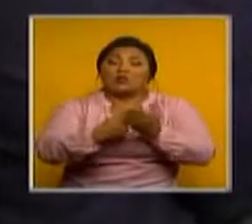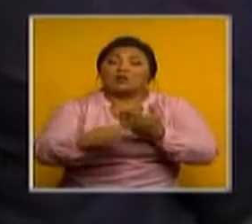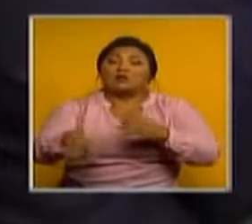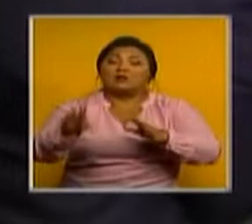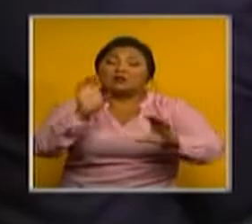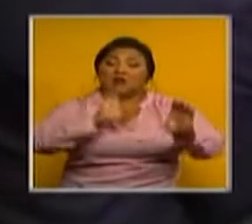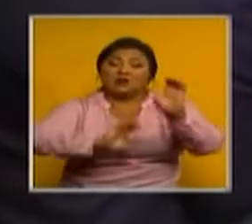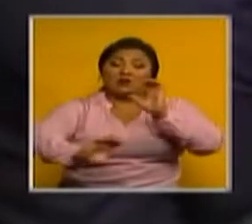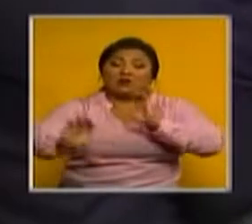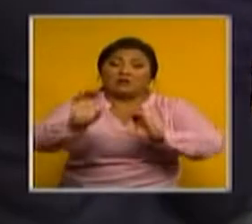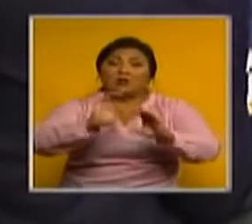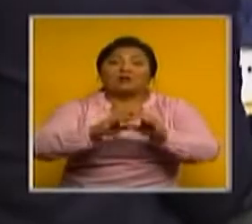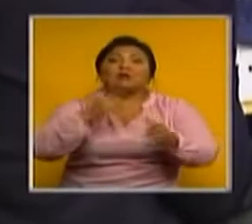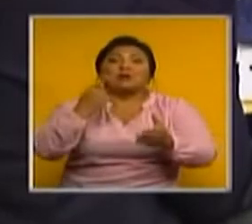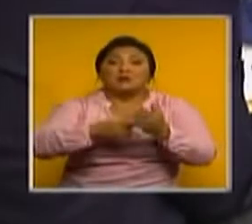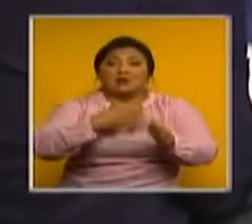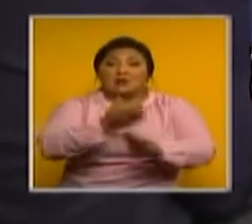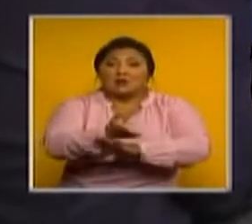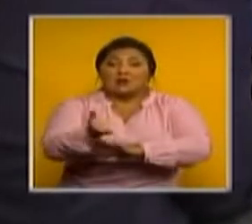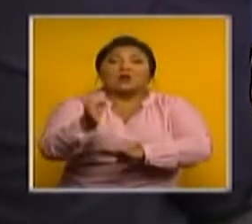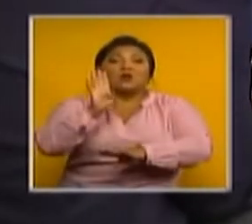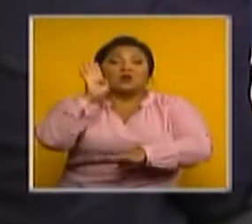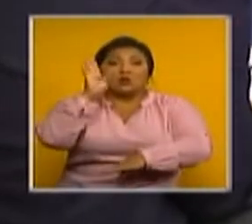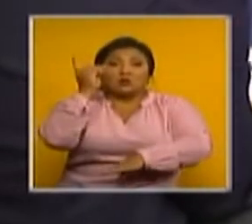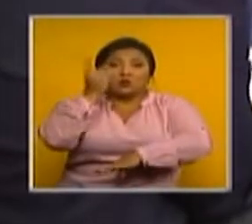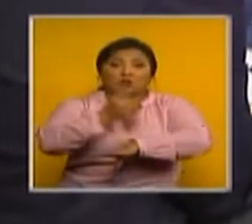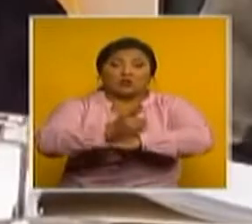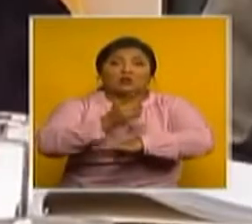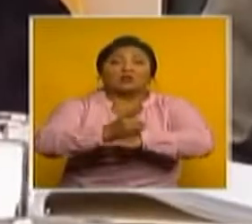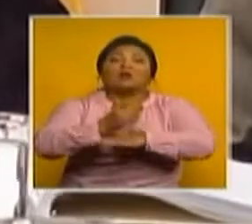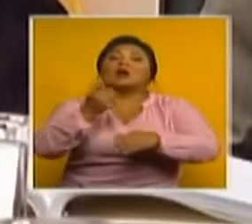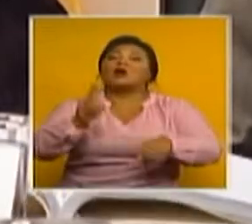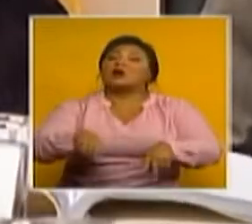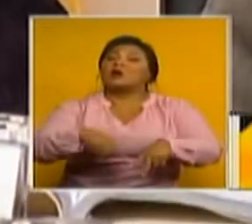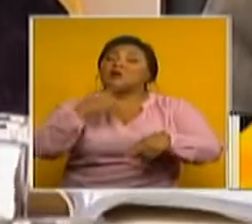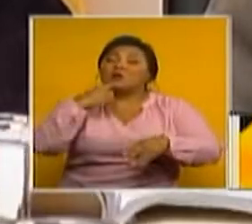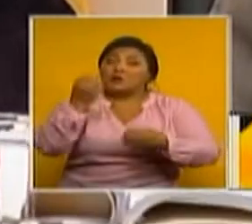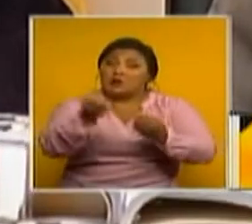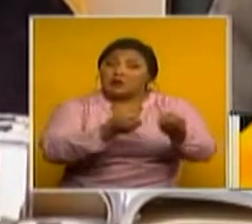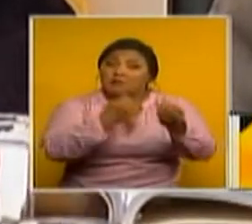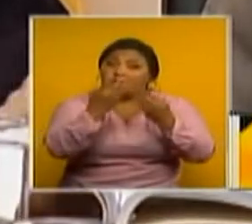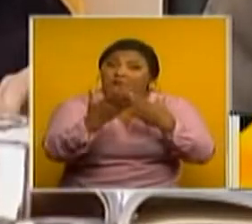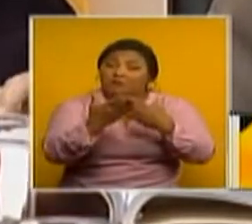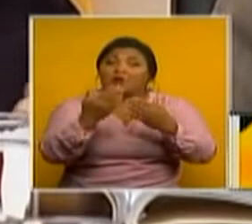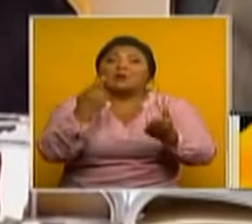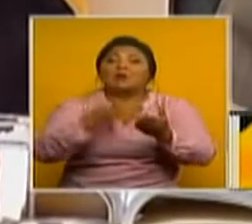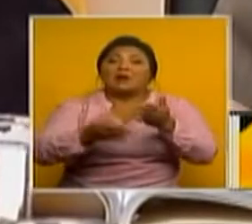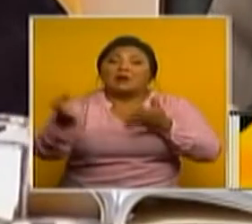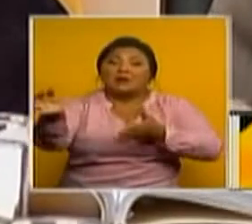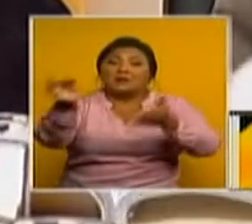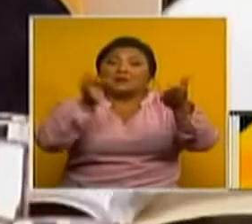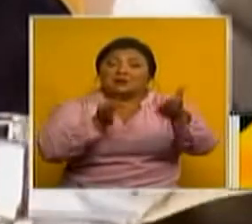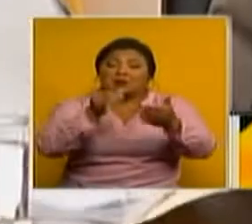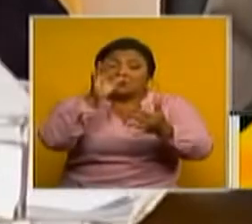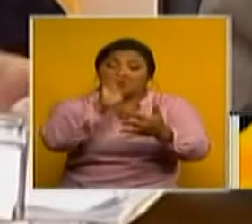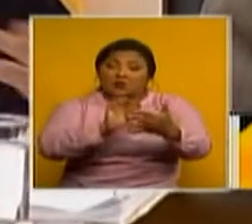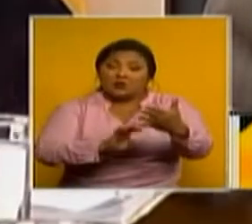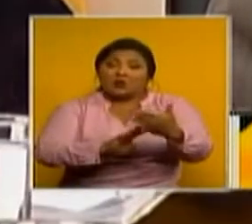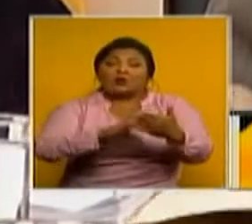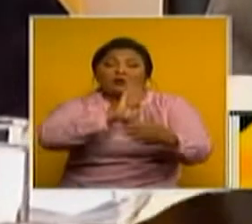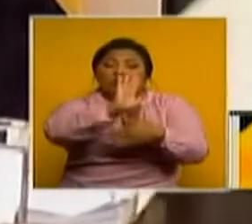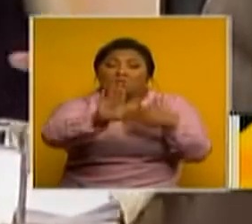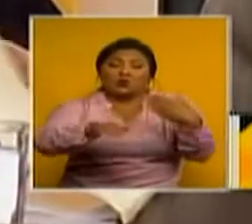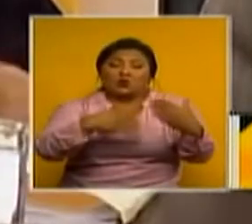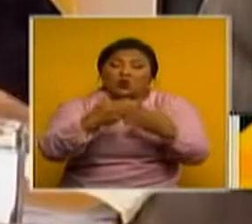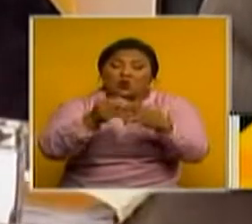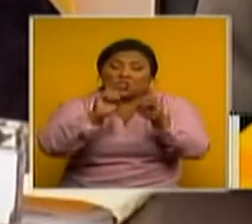de evaluación. Para ello, tendrán cuatro días a partir de la notificación para presentar por escrito todos